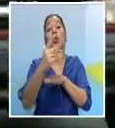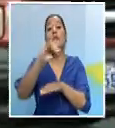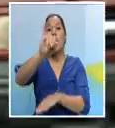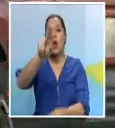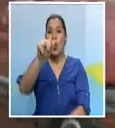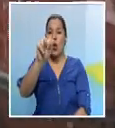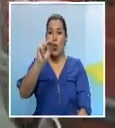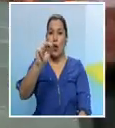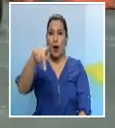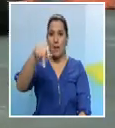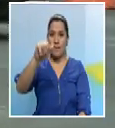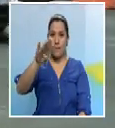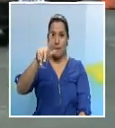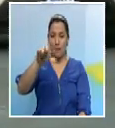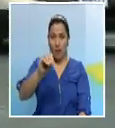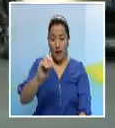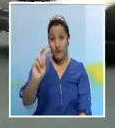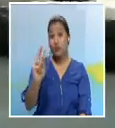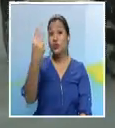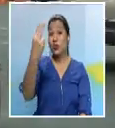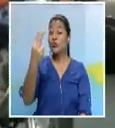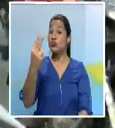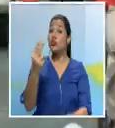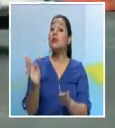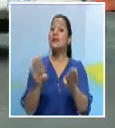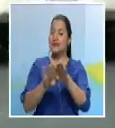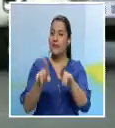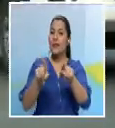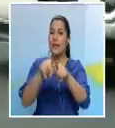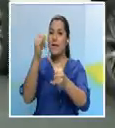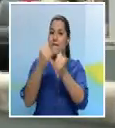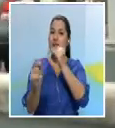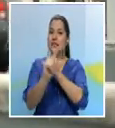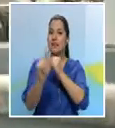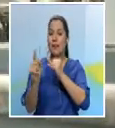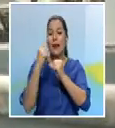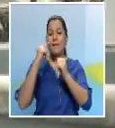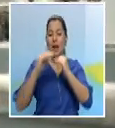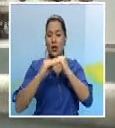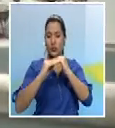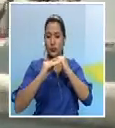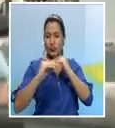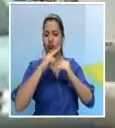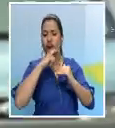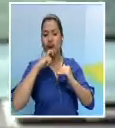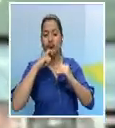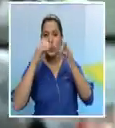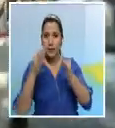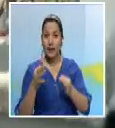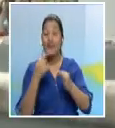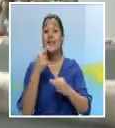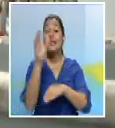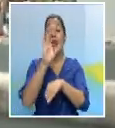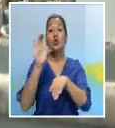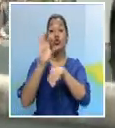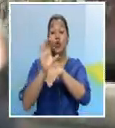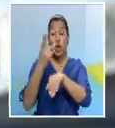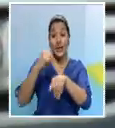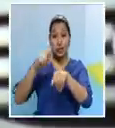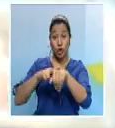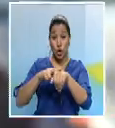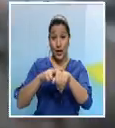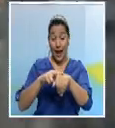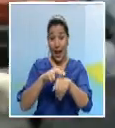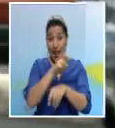El cierre permanecerá durante el fin de semana para que el asfalto asiente correctamente. Según el Consejo Nacional de Vialidad, las